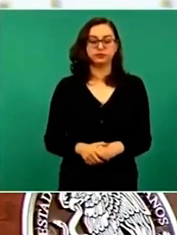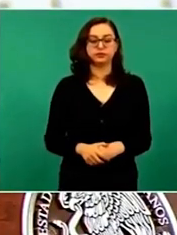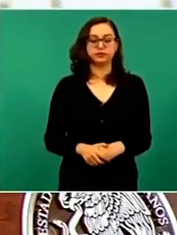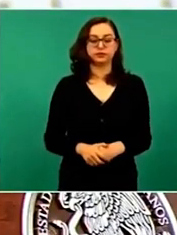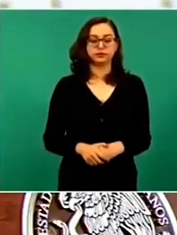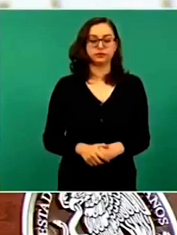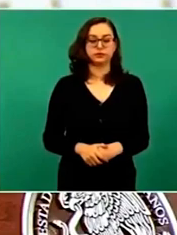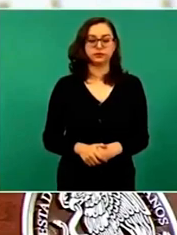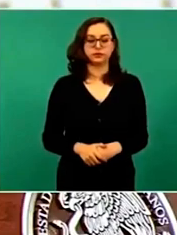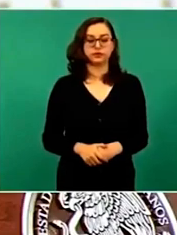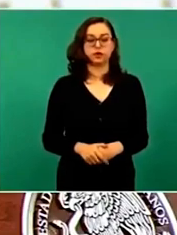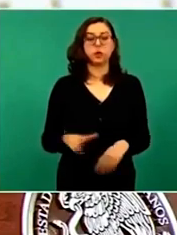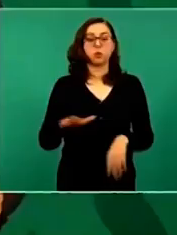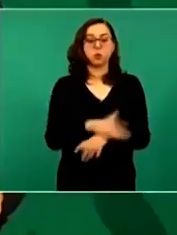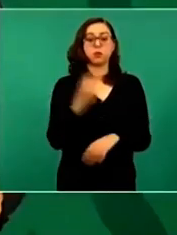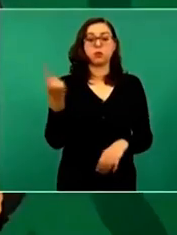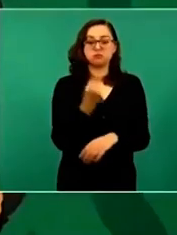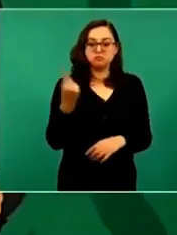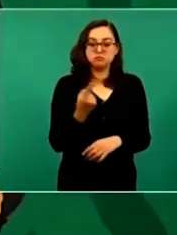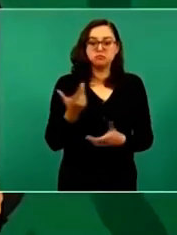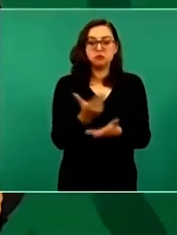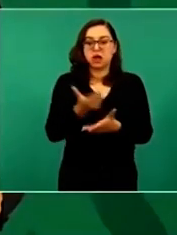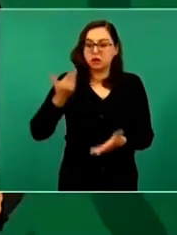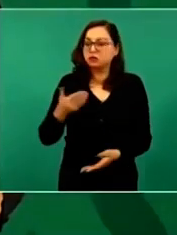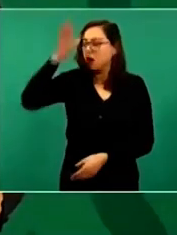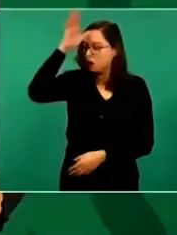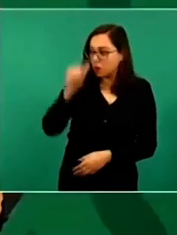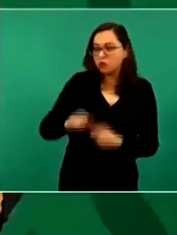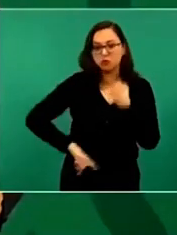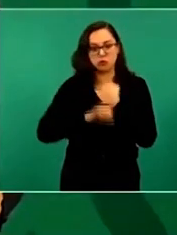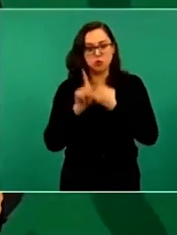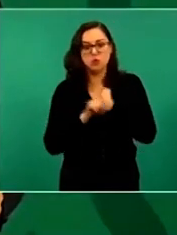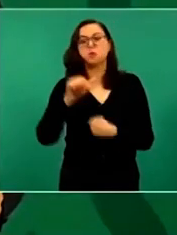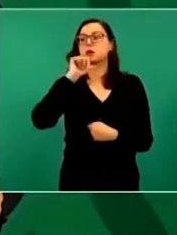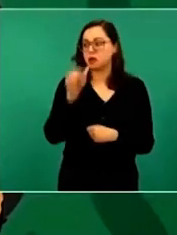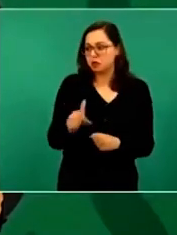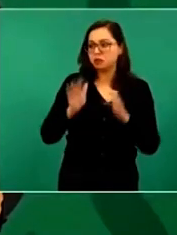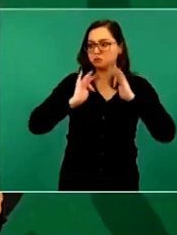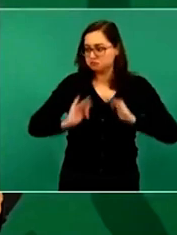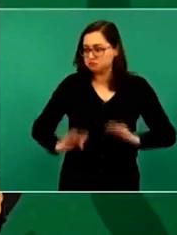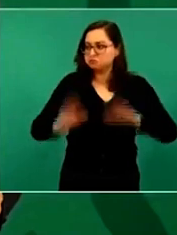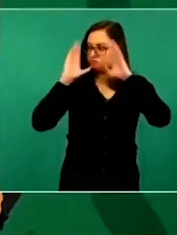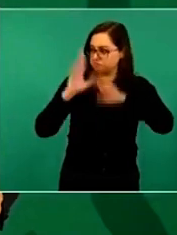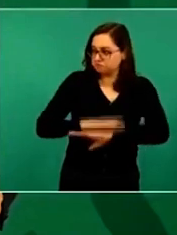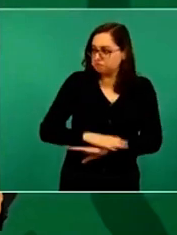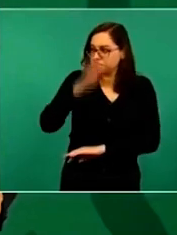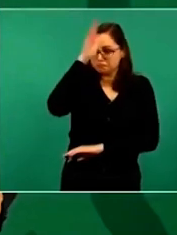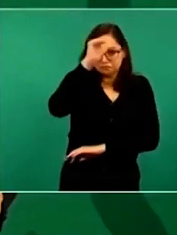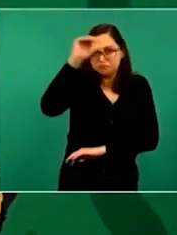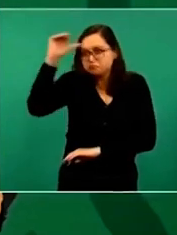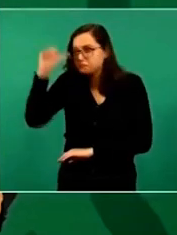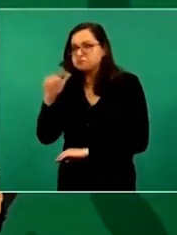Habíamos acordado de que no iba a haber problema, pero son muy